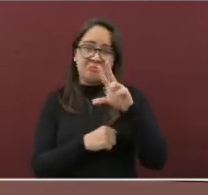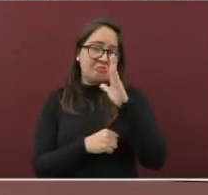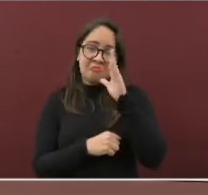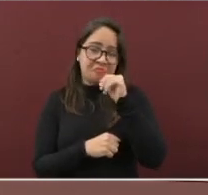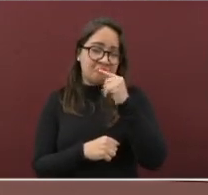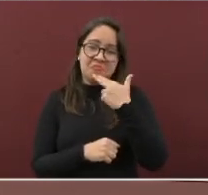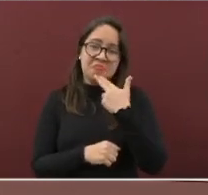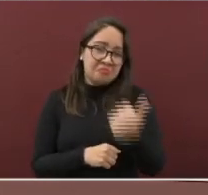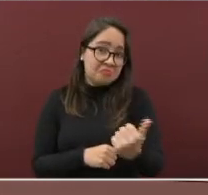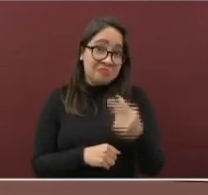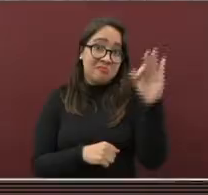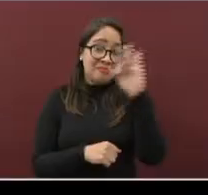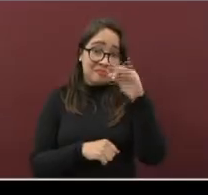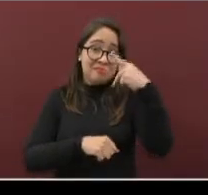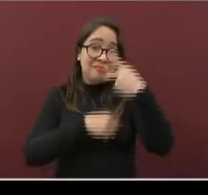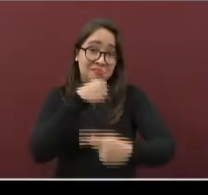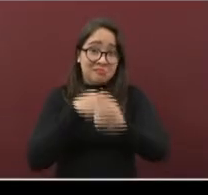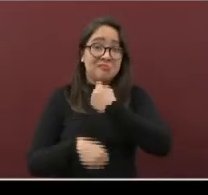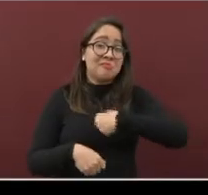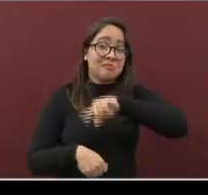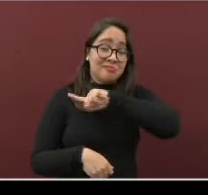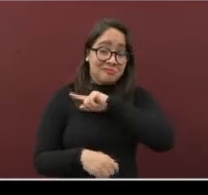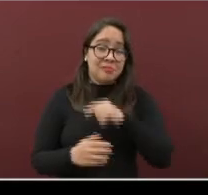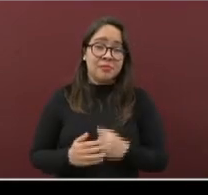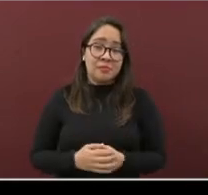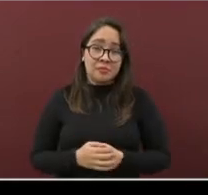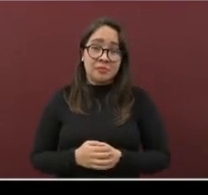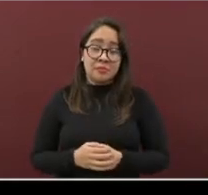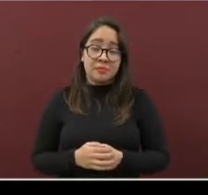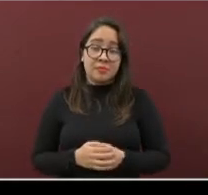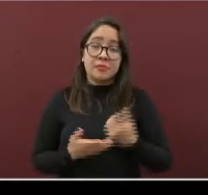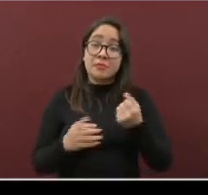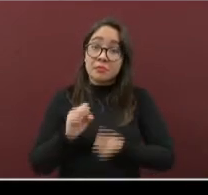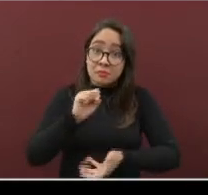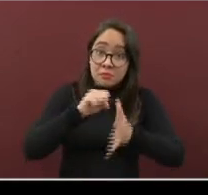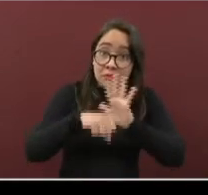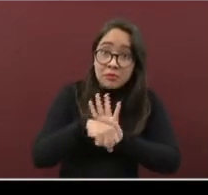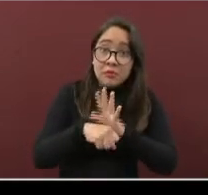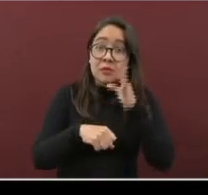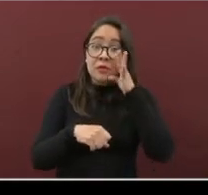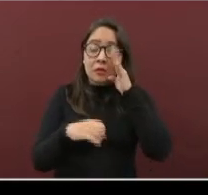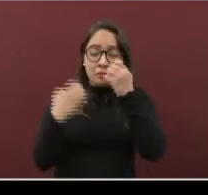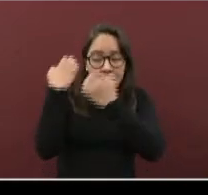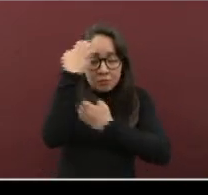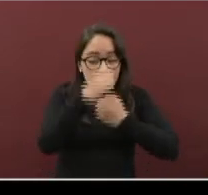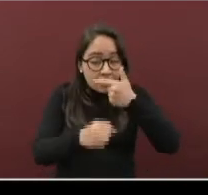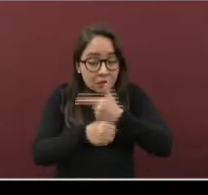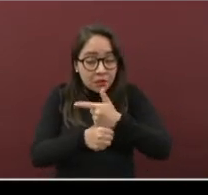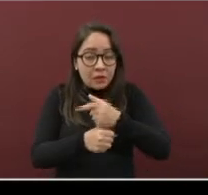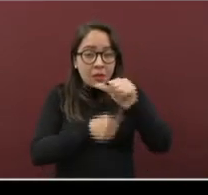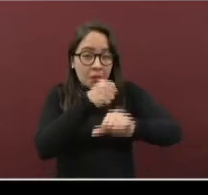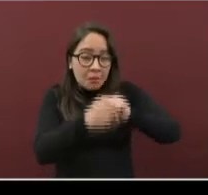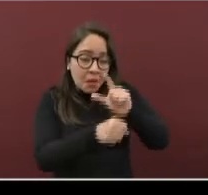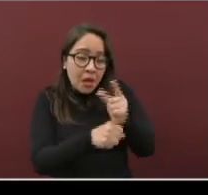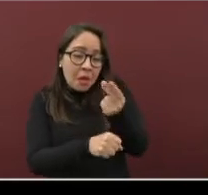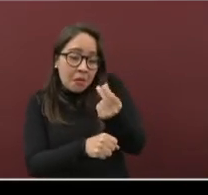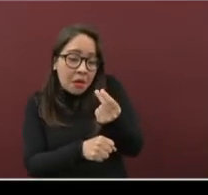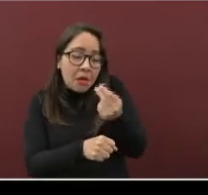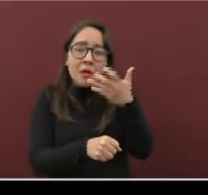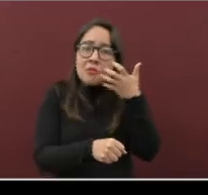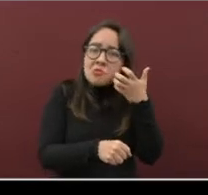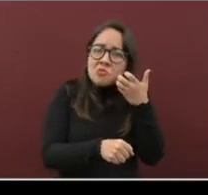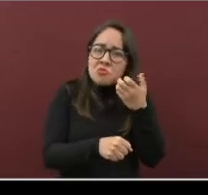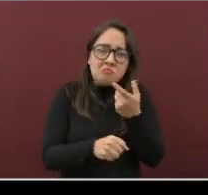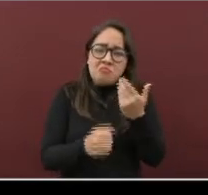Por el momento, no existe ninguna prueba de que el COVID-19 infecte animales de compañía como perros y gatos,